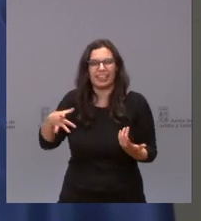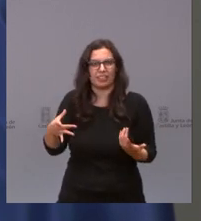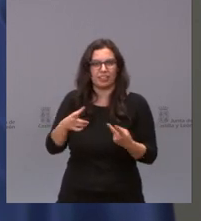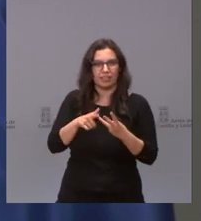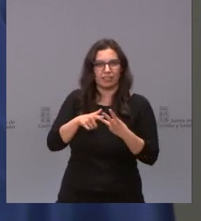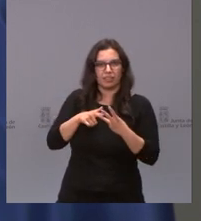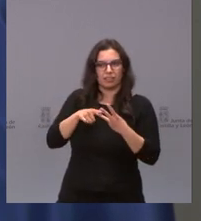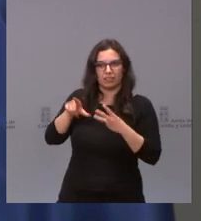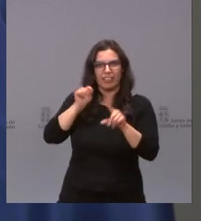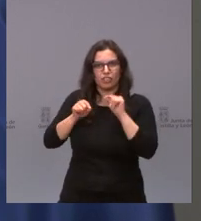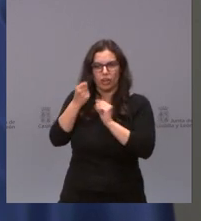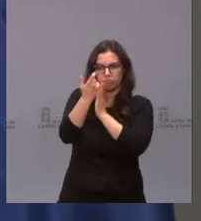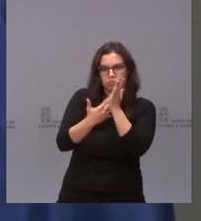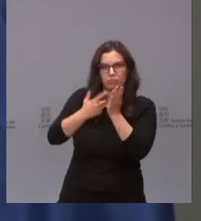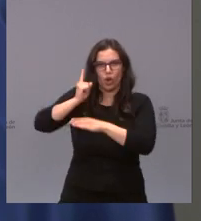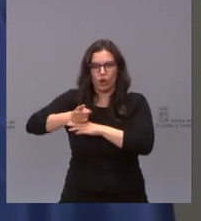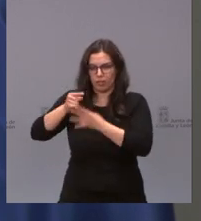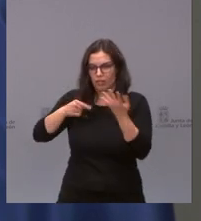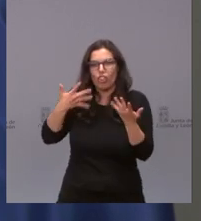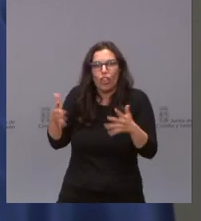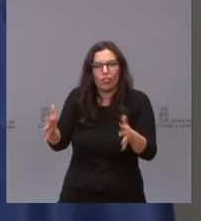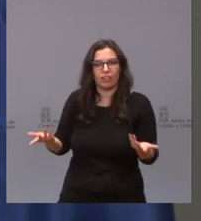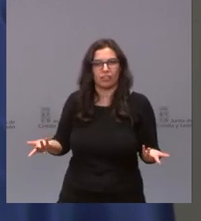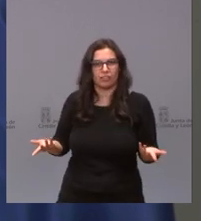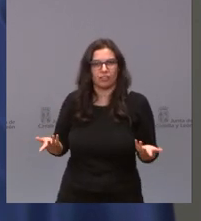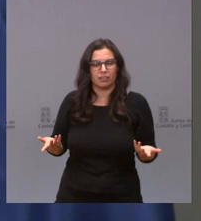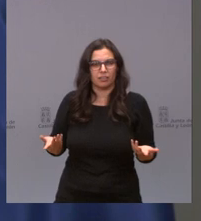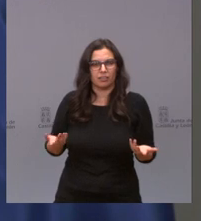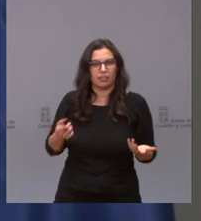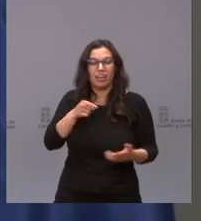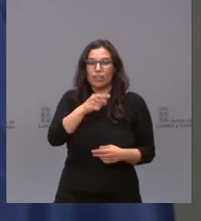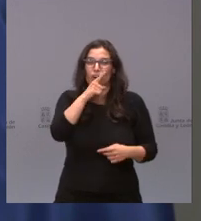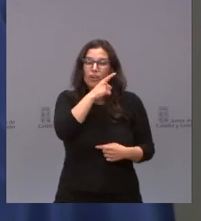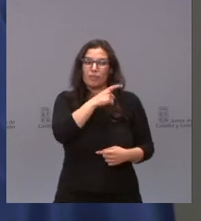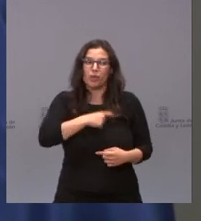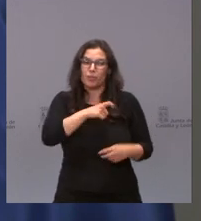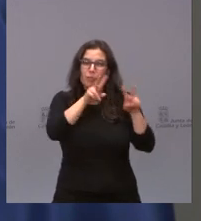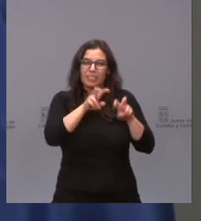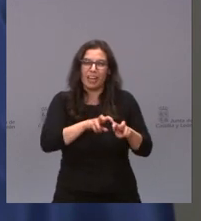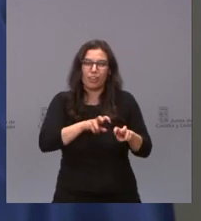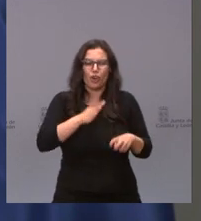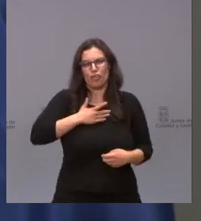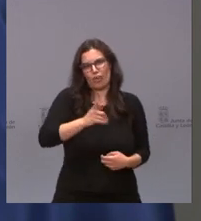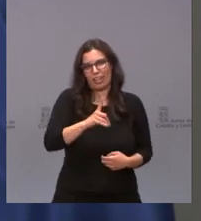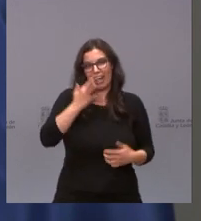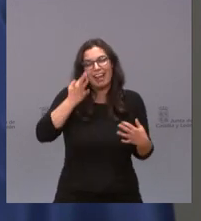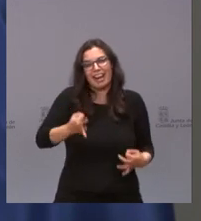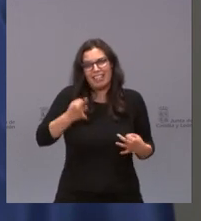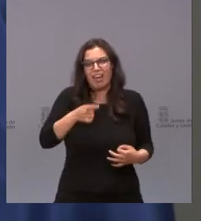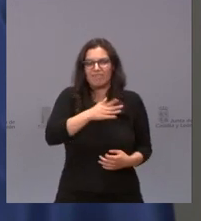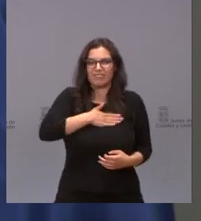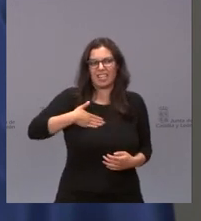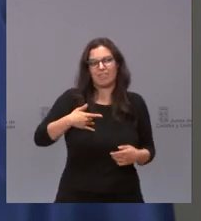órdenes y sus tomas de decisiones. Esto no es un comité de investigación, lo que se quiere es retozar